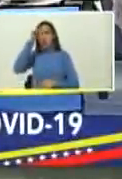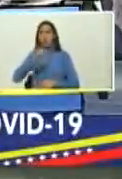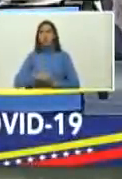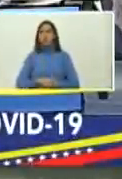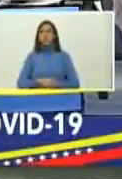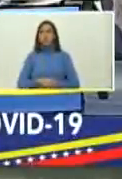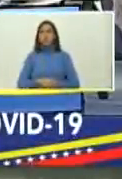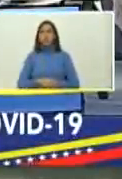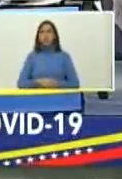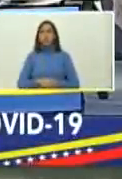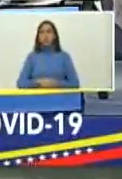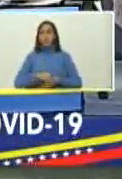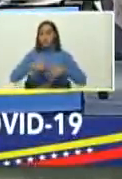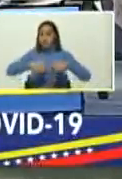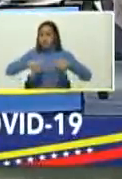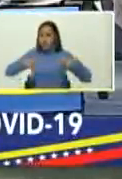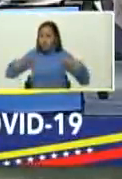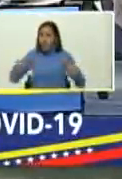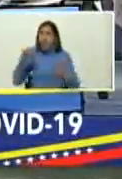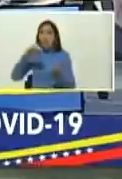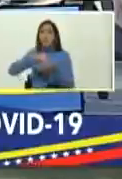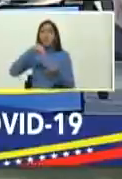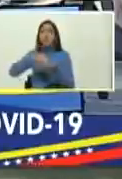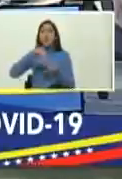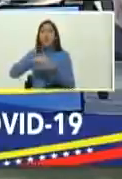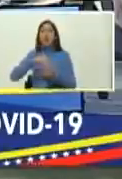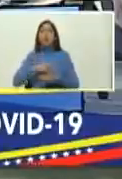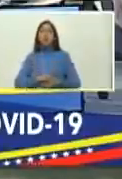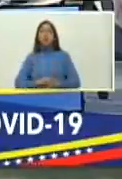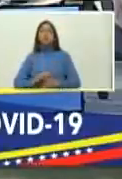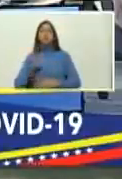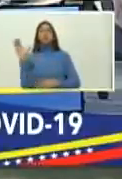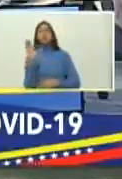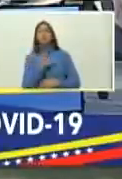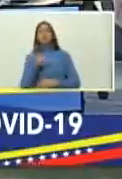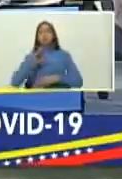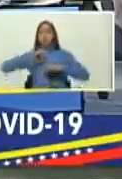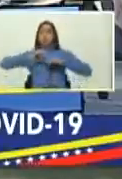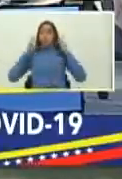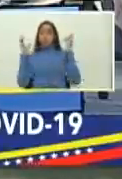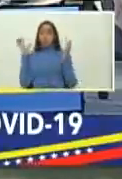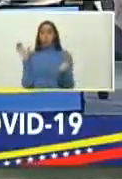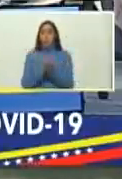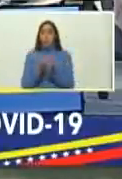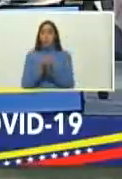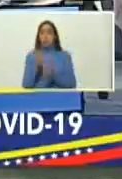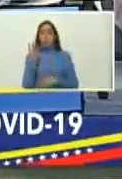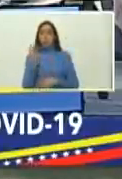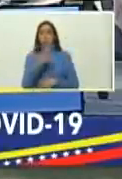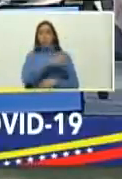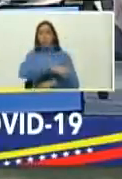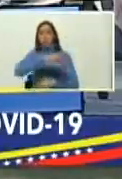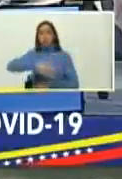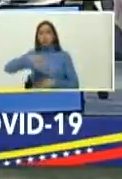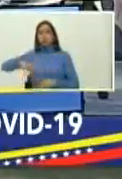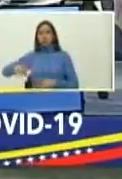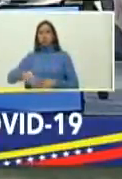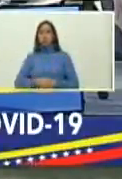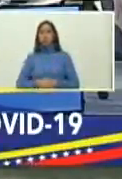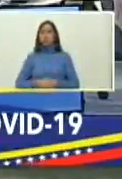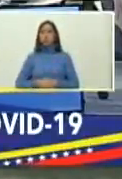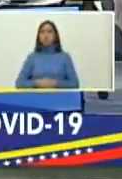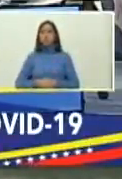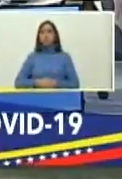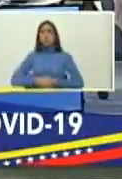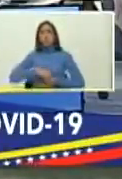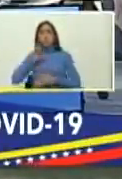estos aumentos fueron en Miranda Caracas La Guaira y Nueva Esparta baja el ritmo